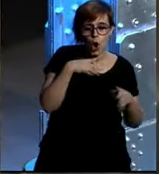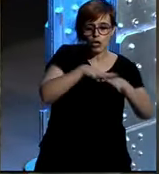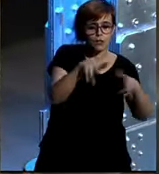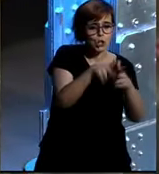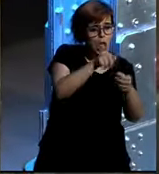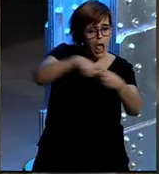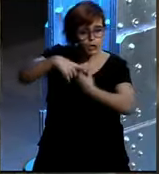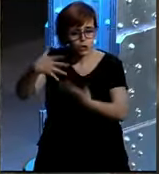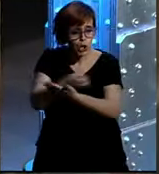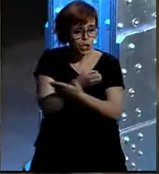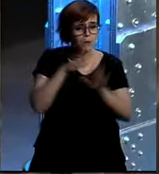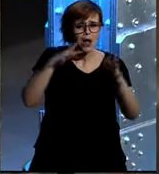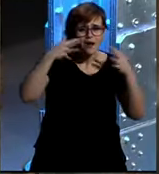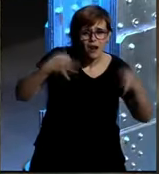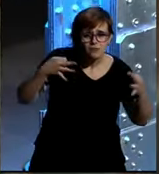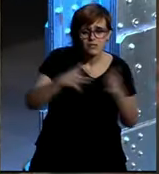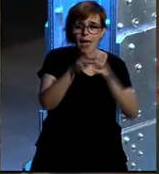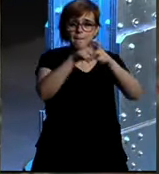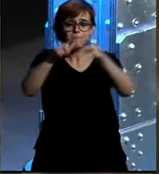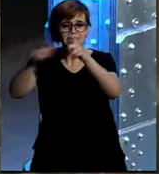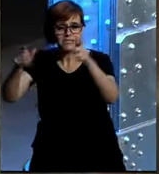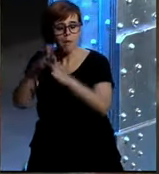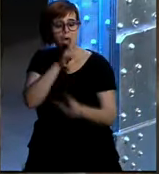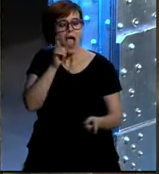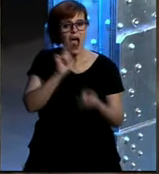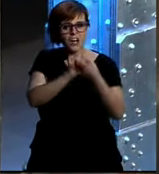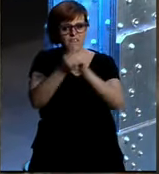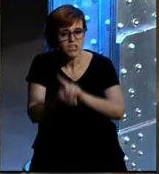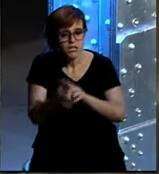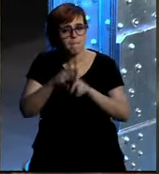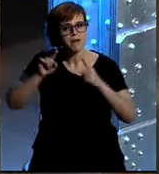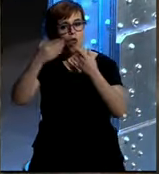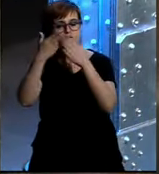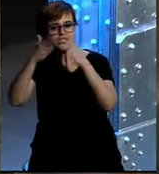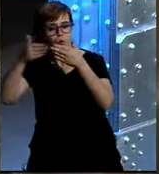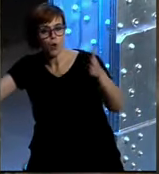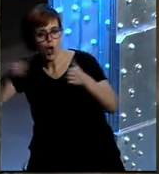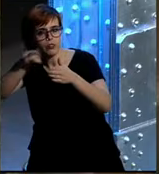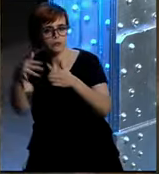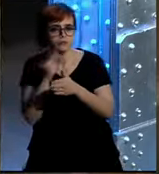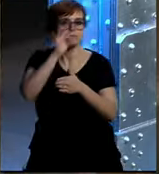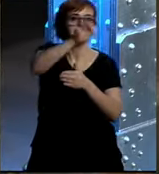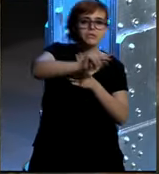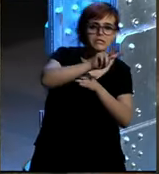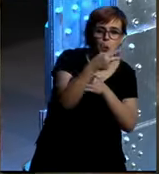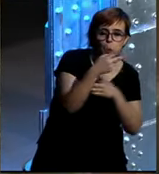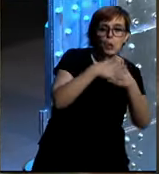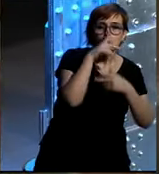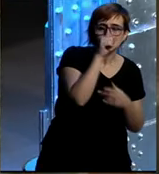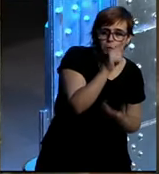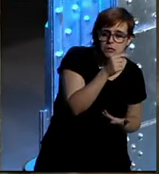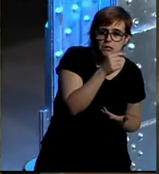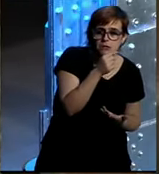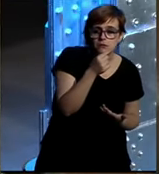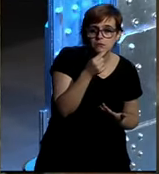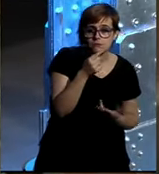es contrario casi todas las empresas es al contrario están primero en Facebook y después en Twitter porque bueno